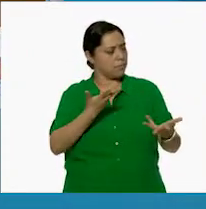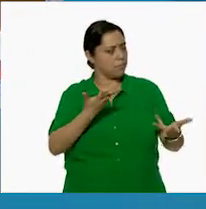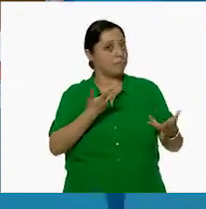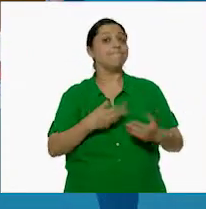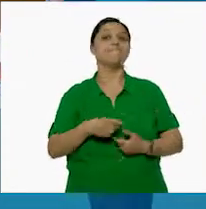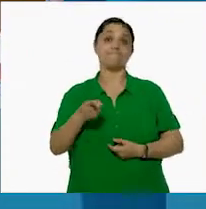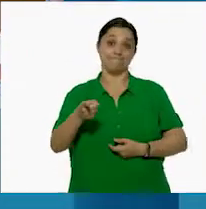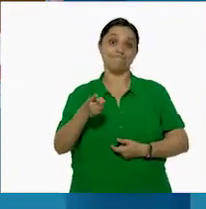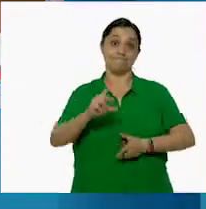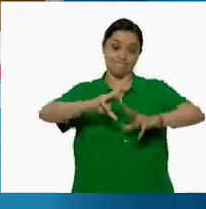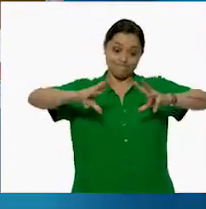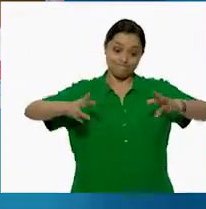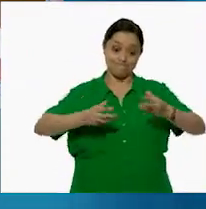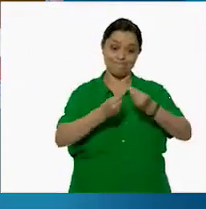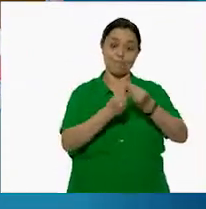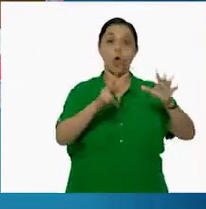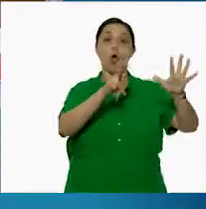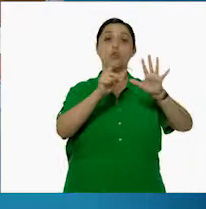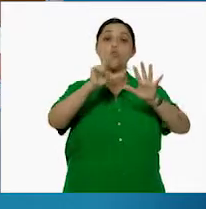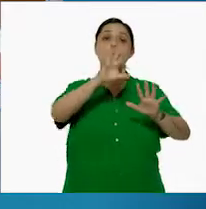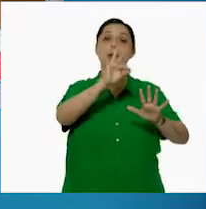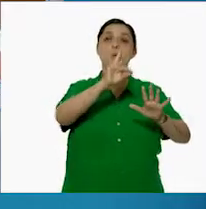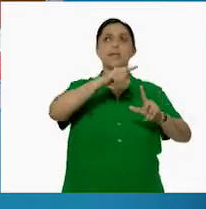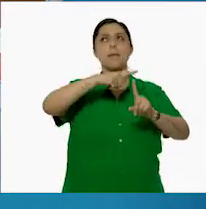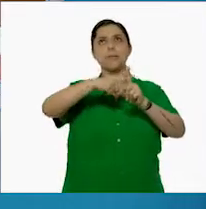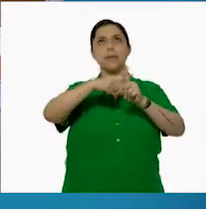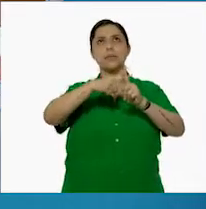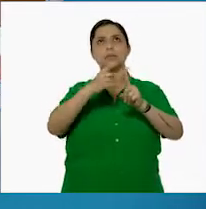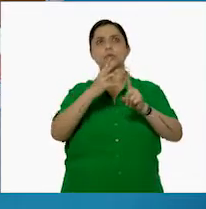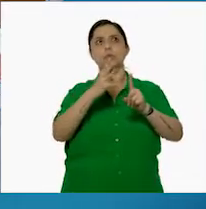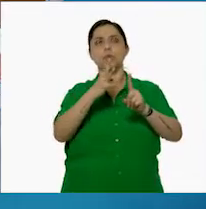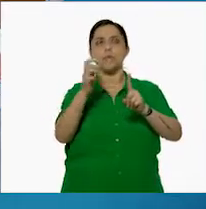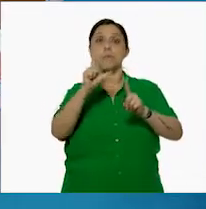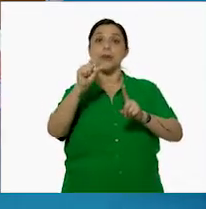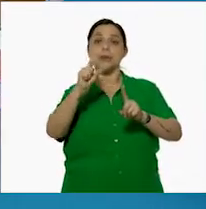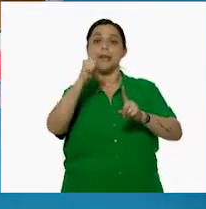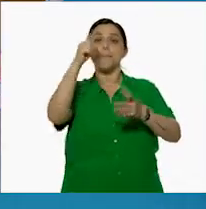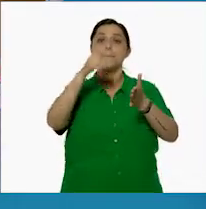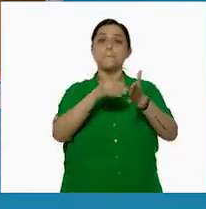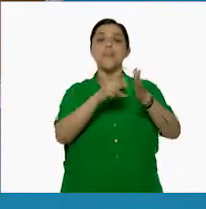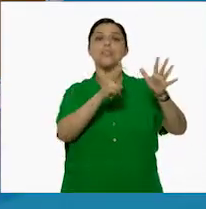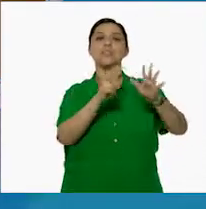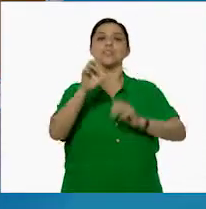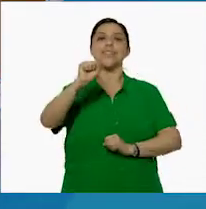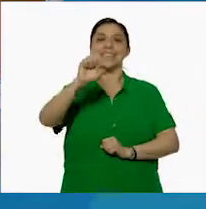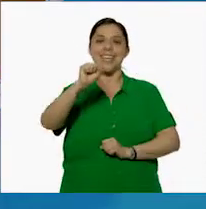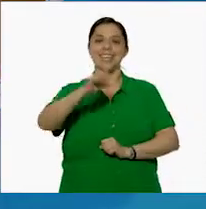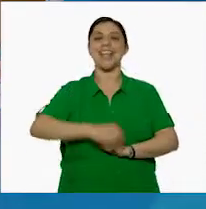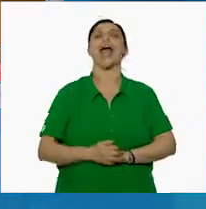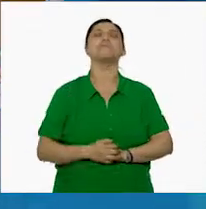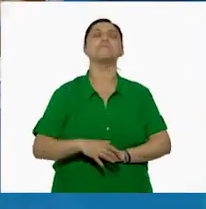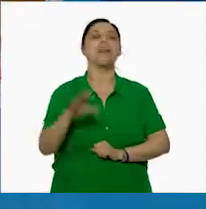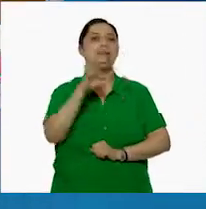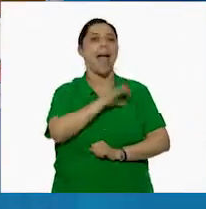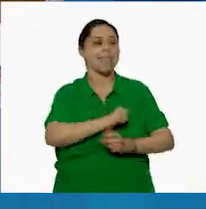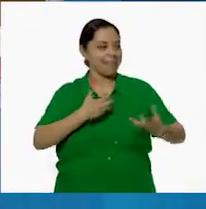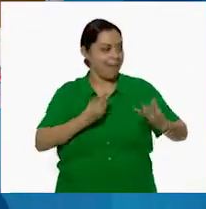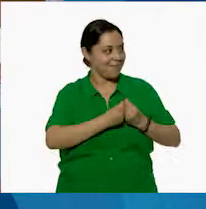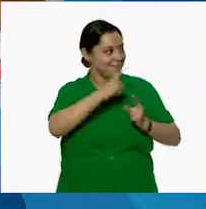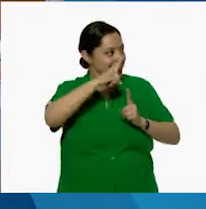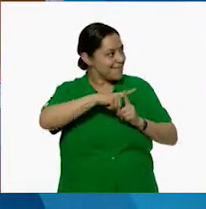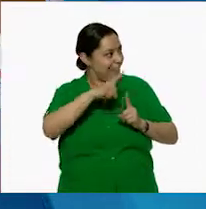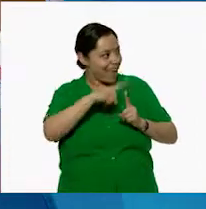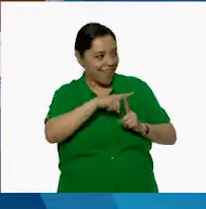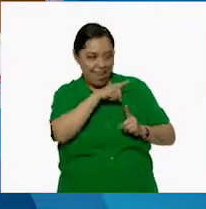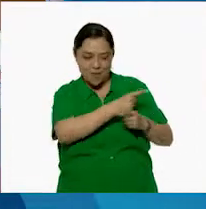Al final sumamos 840 más 420 y son 1260. ¡Me encanta hacer la tarea contigo,